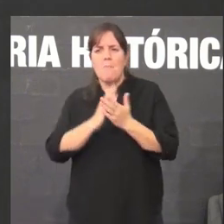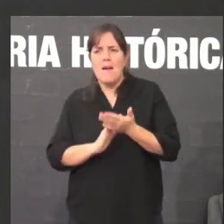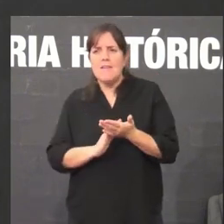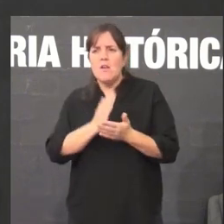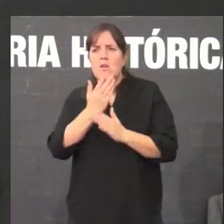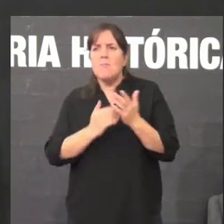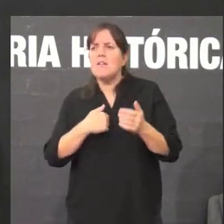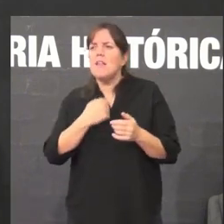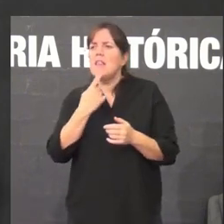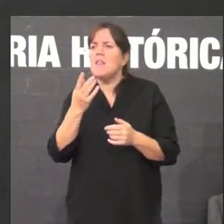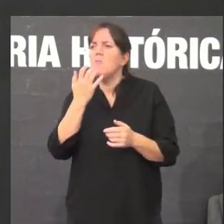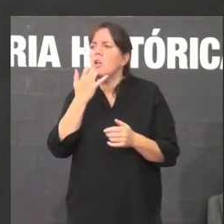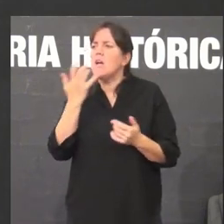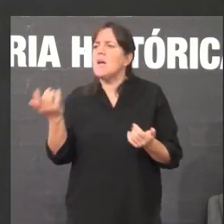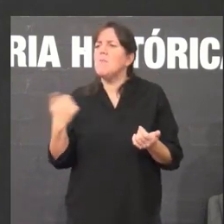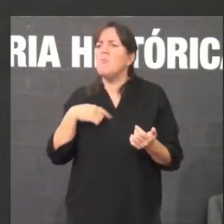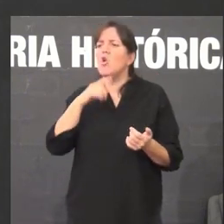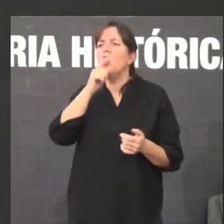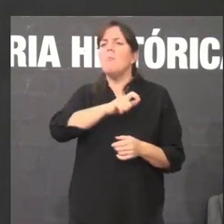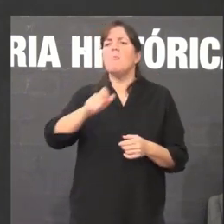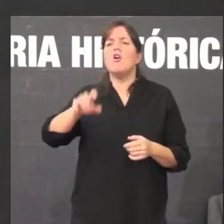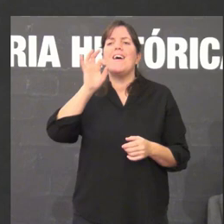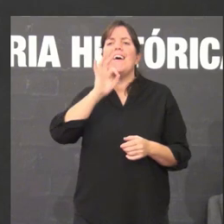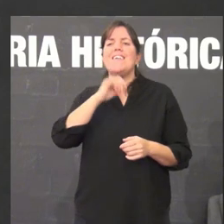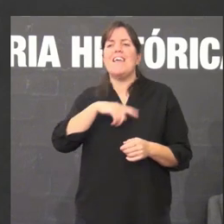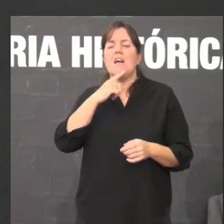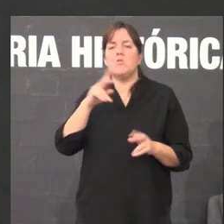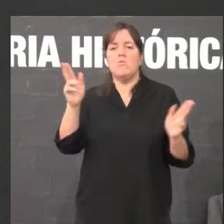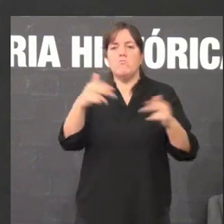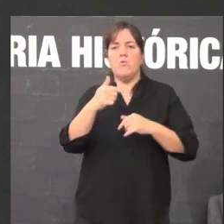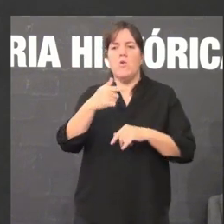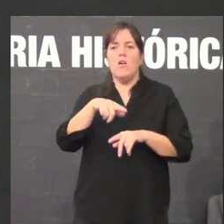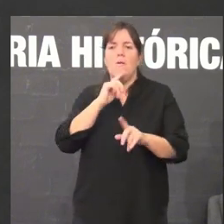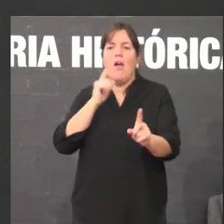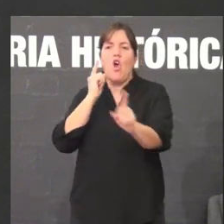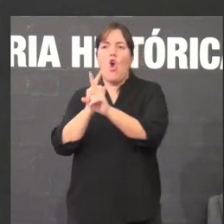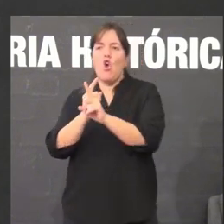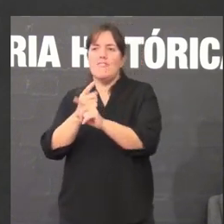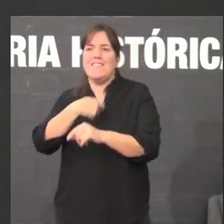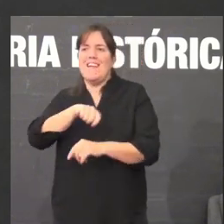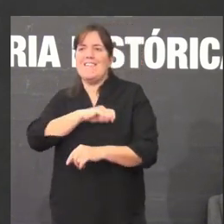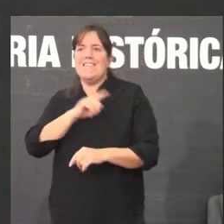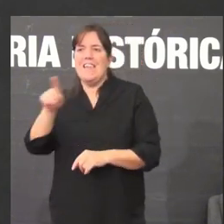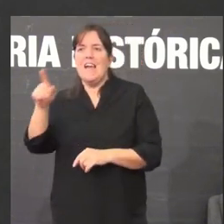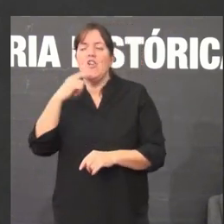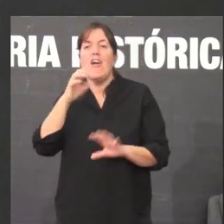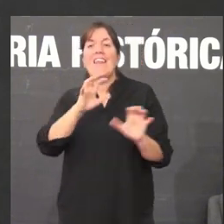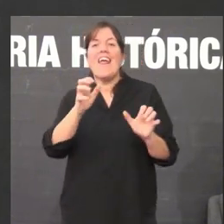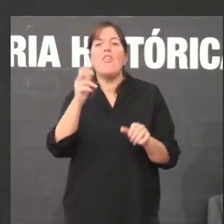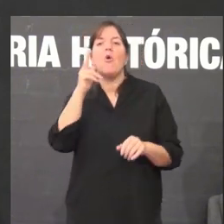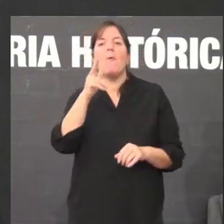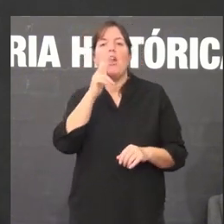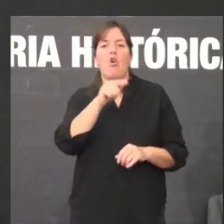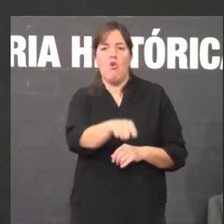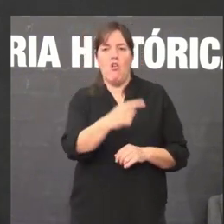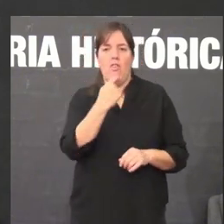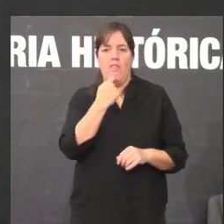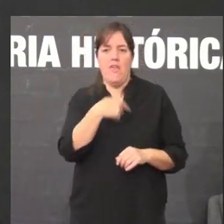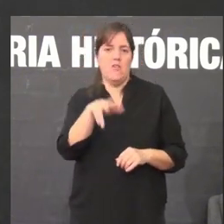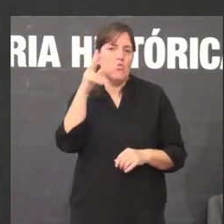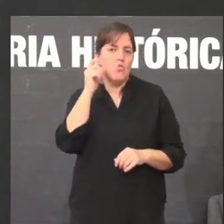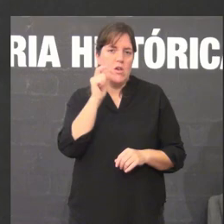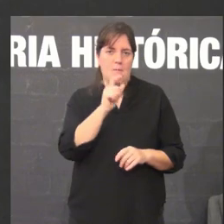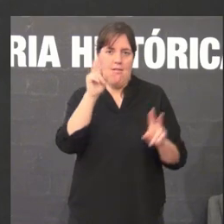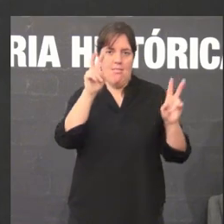onde din que, por exemplo, os gallegos exterminaban para acabar con o castellano. En Radio Vigo, en Radio Vigo escoitabanse esas